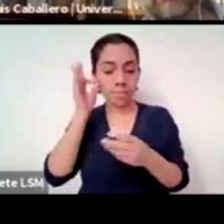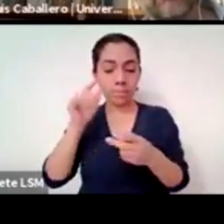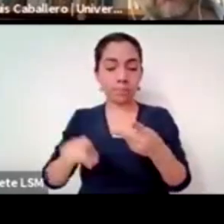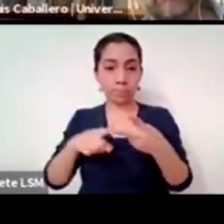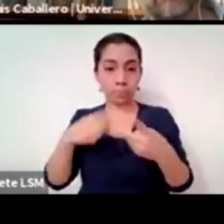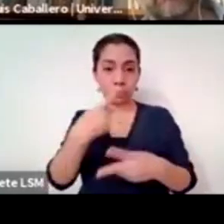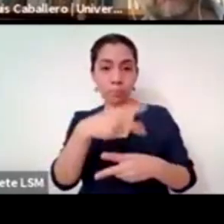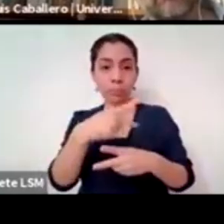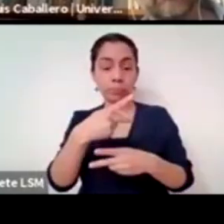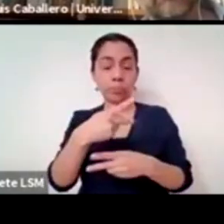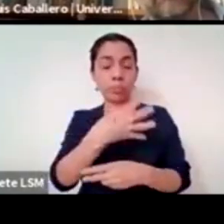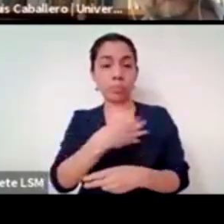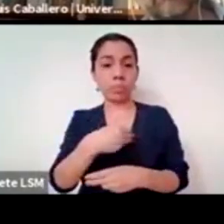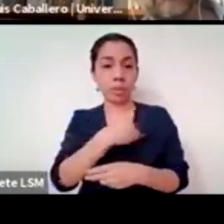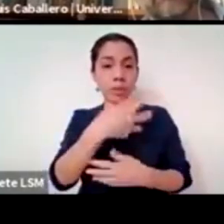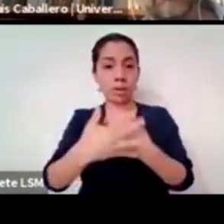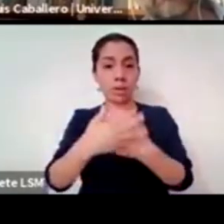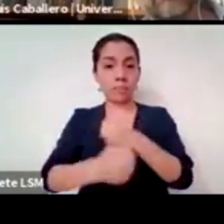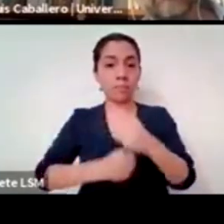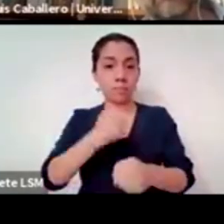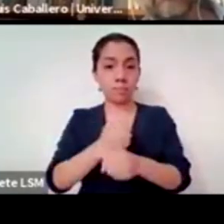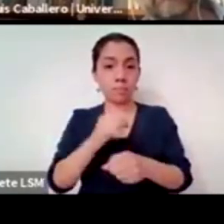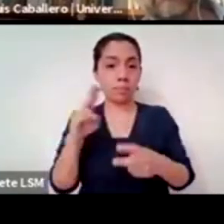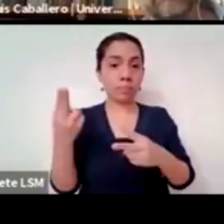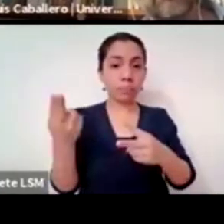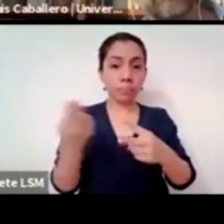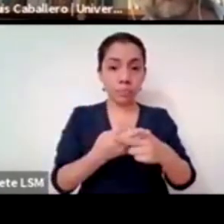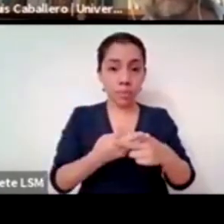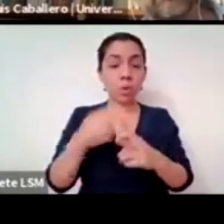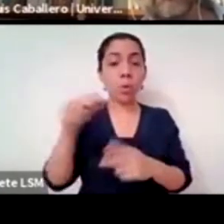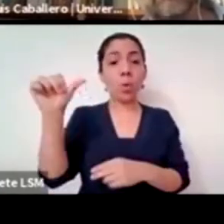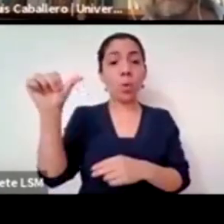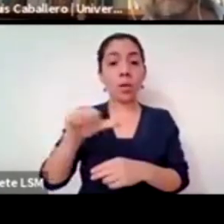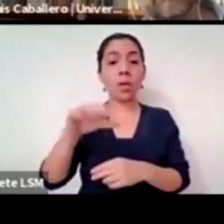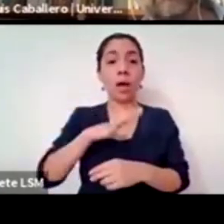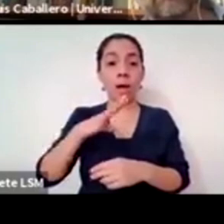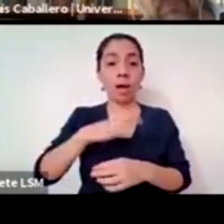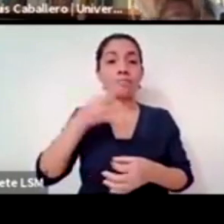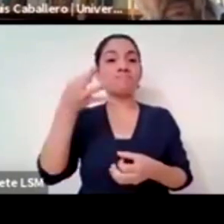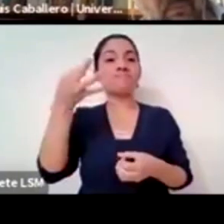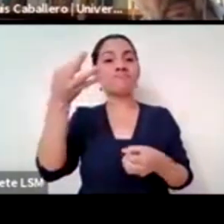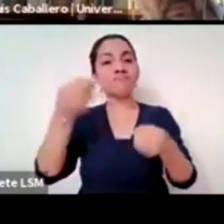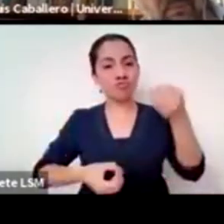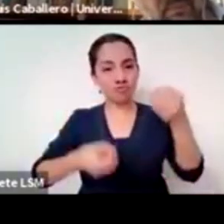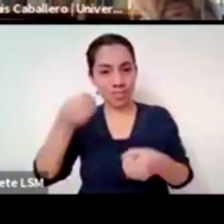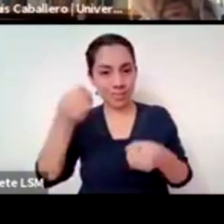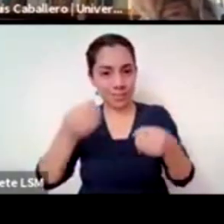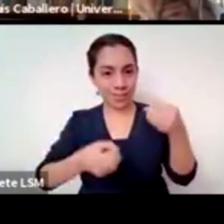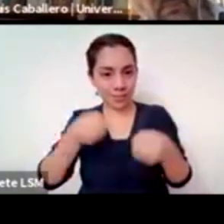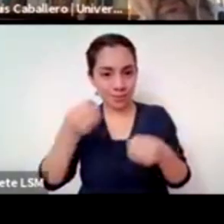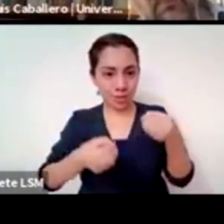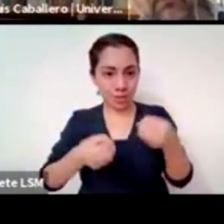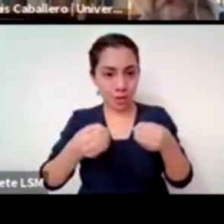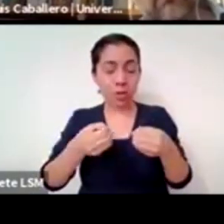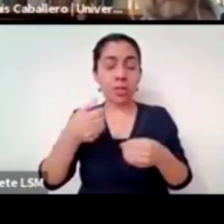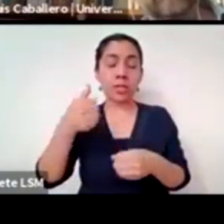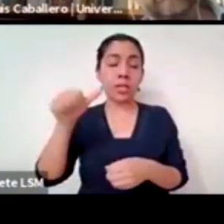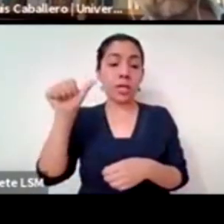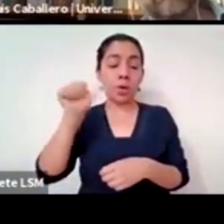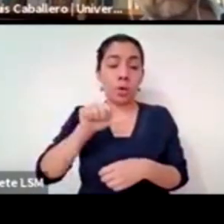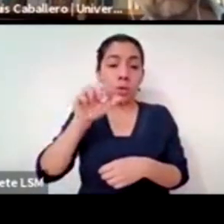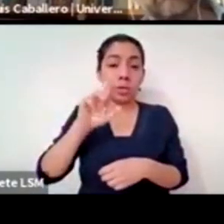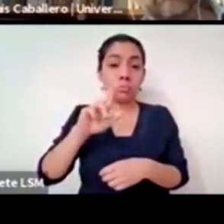el juicio contra esos asesinatos y quiero de manera muy especial recordar en este juicio